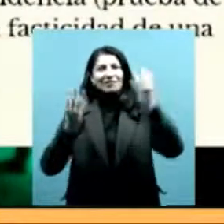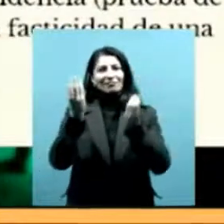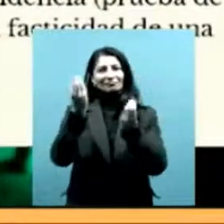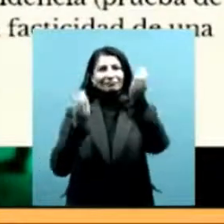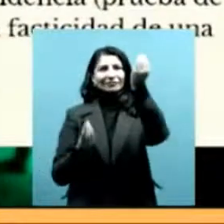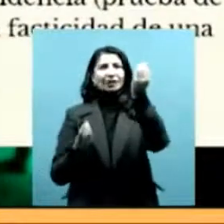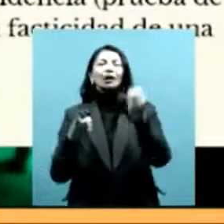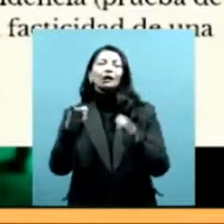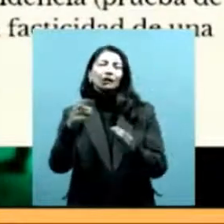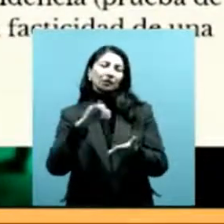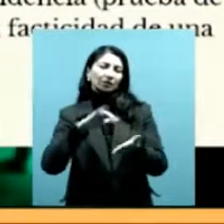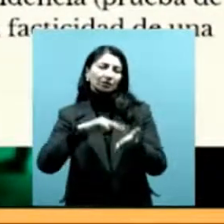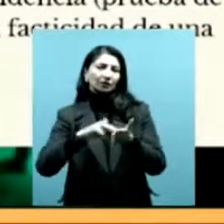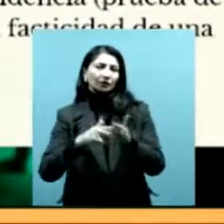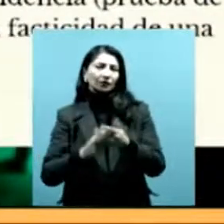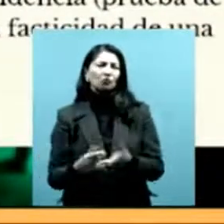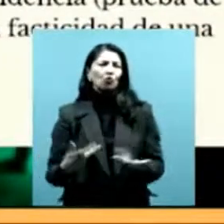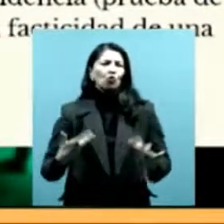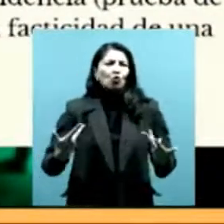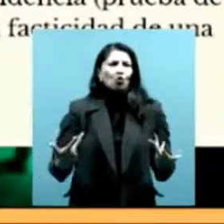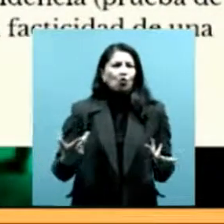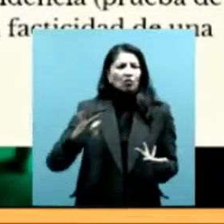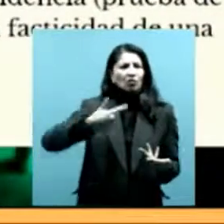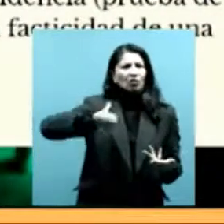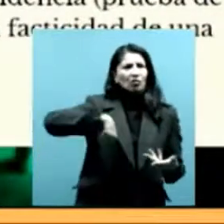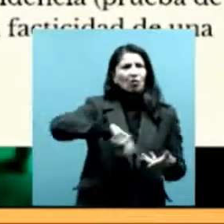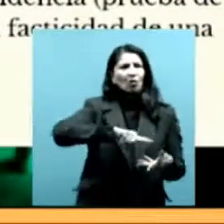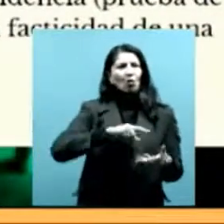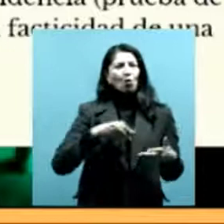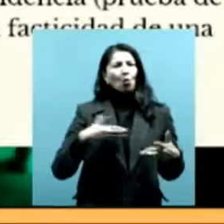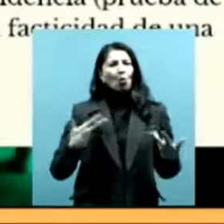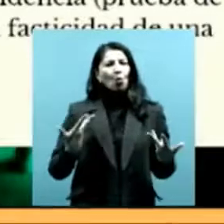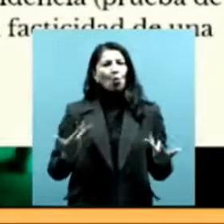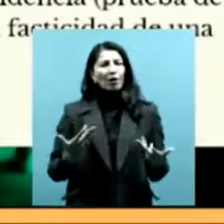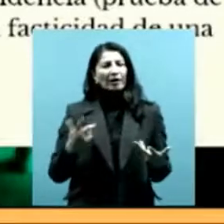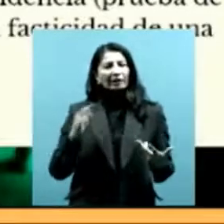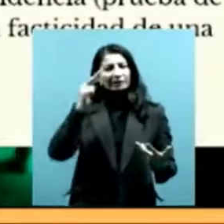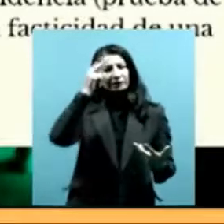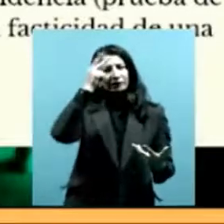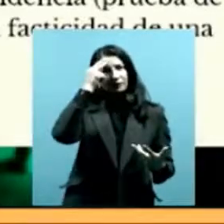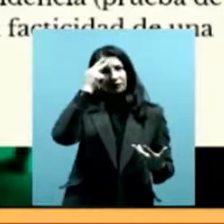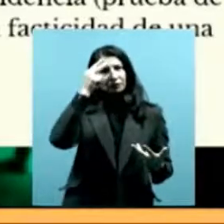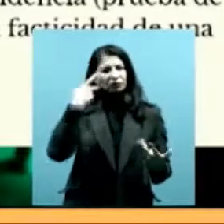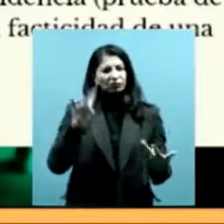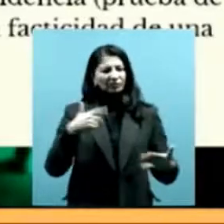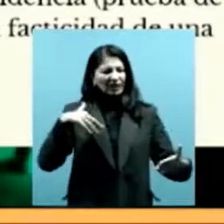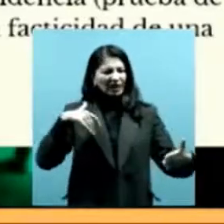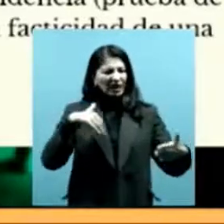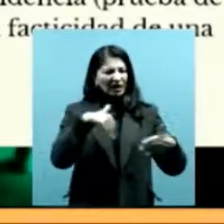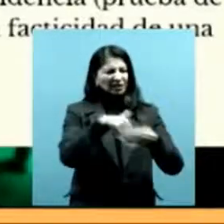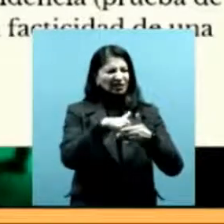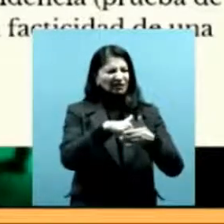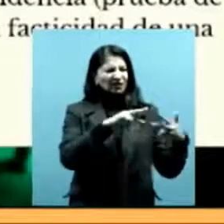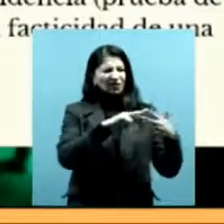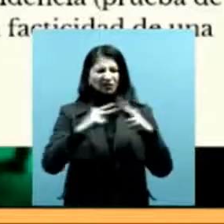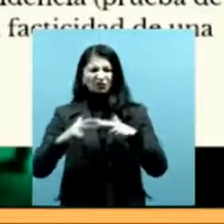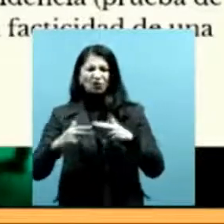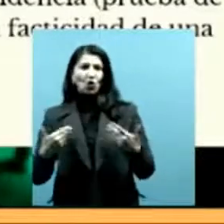Entonces, ¿cómo interviene? Lo que quisiera mostrar es cómo interviene el archivo en esta lógica, ¿no es cierto?